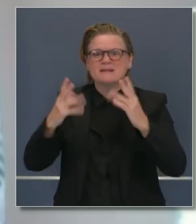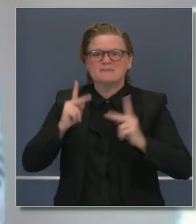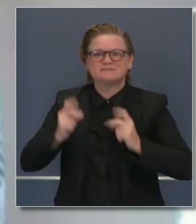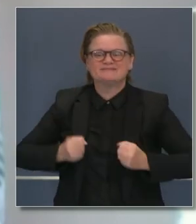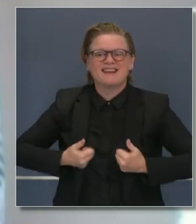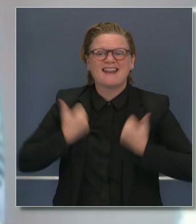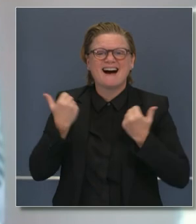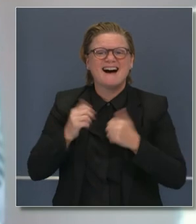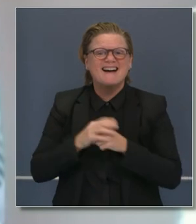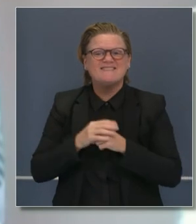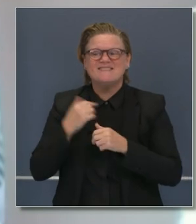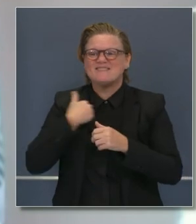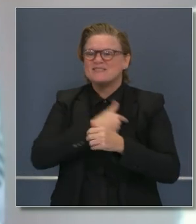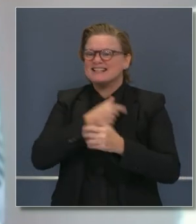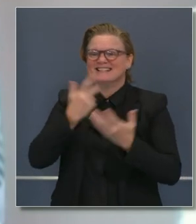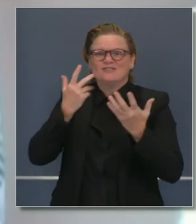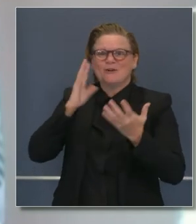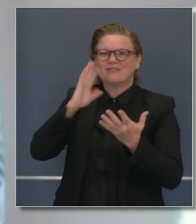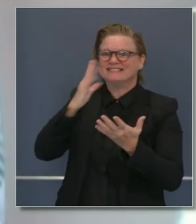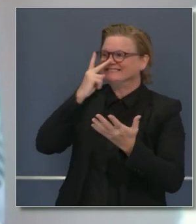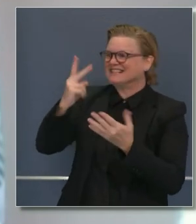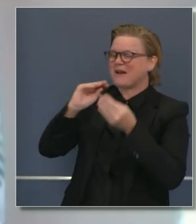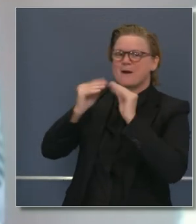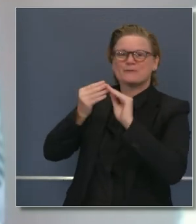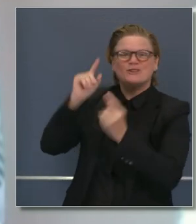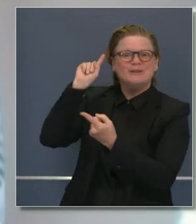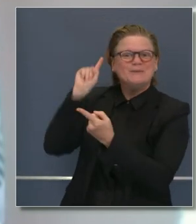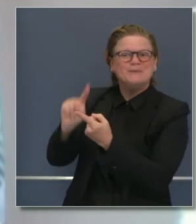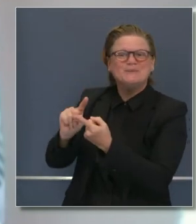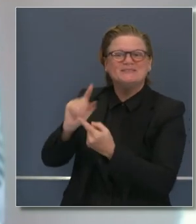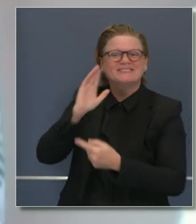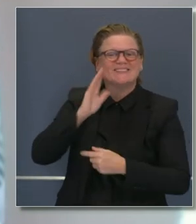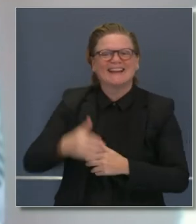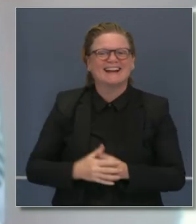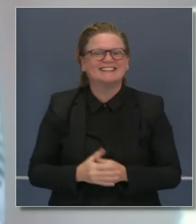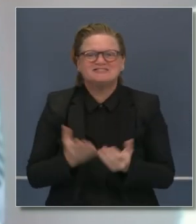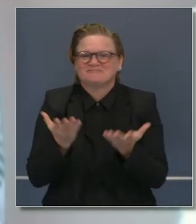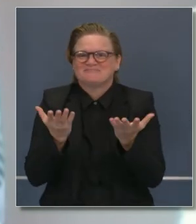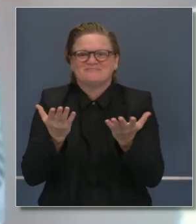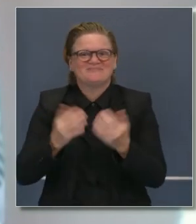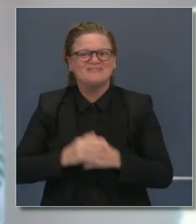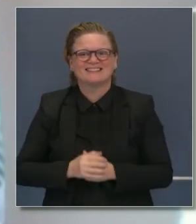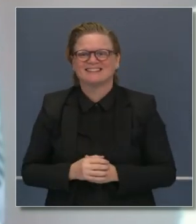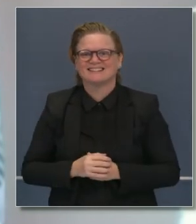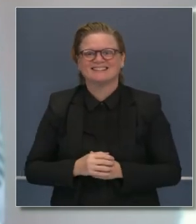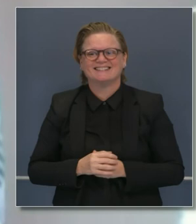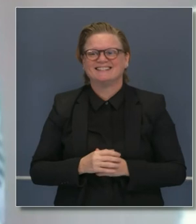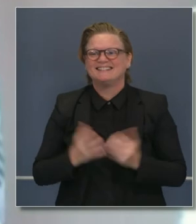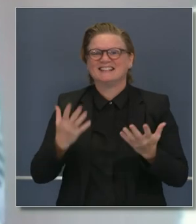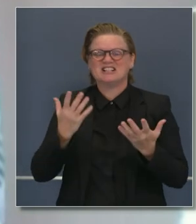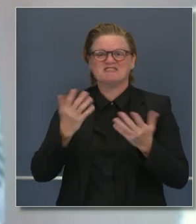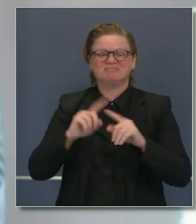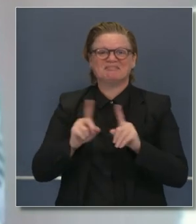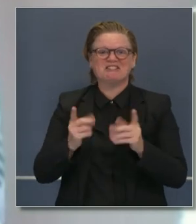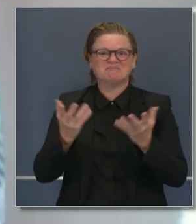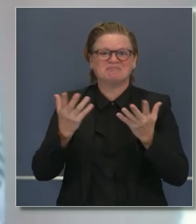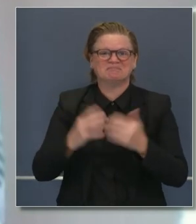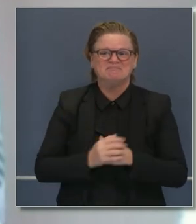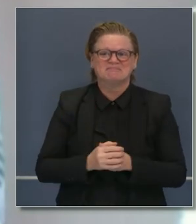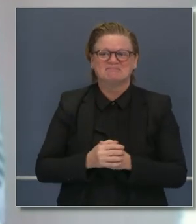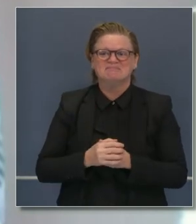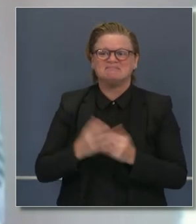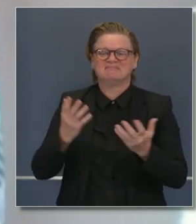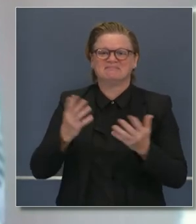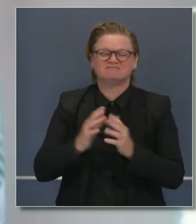rápidamente y eso es lo que estamos considerando. Así que todo esto estará incluido en el plan. Lo